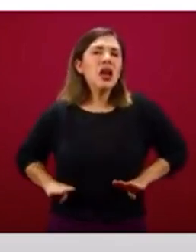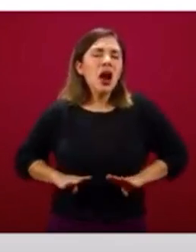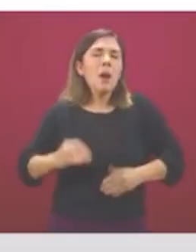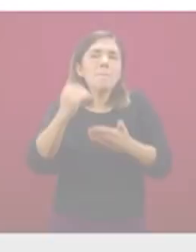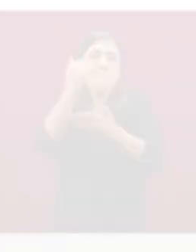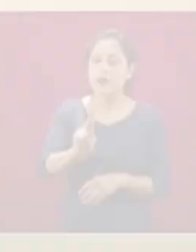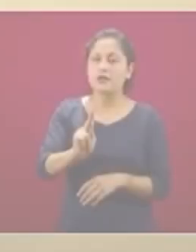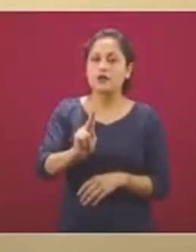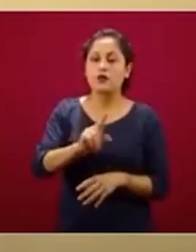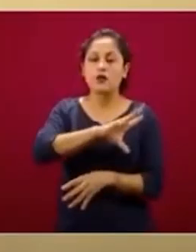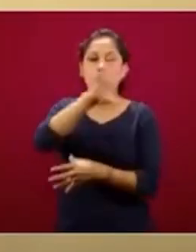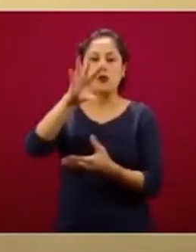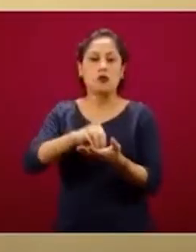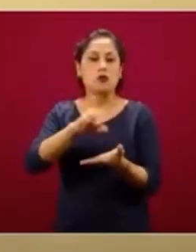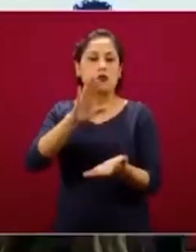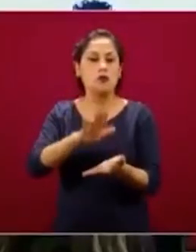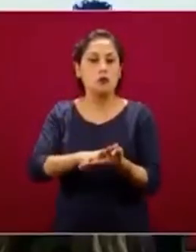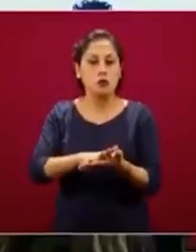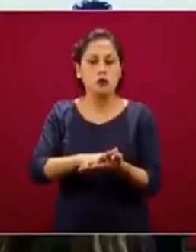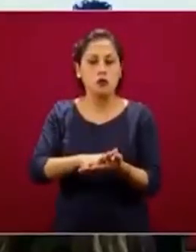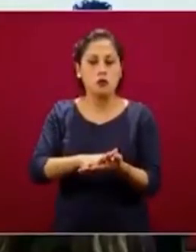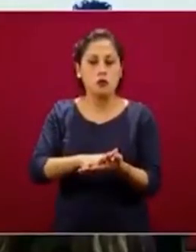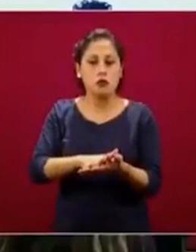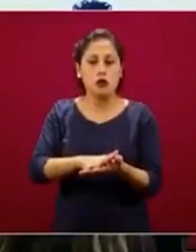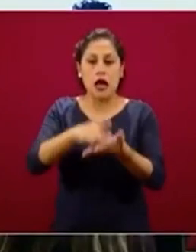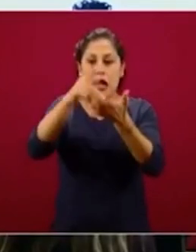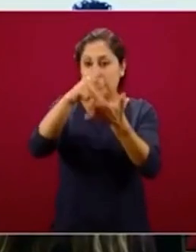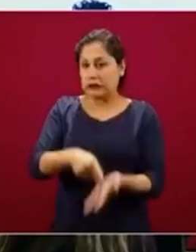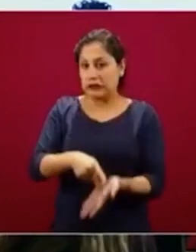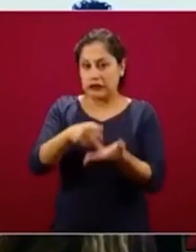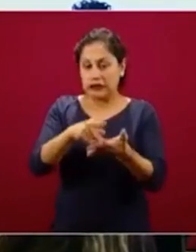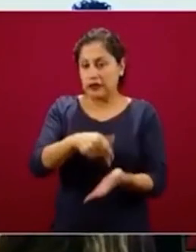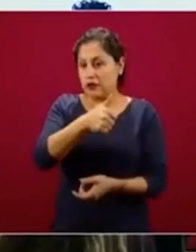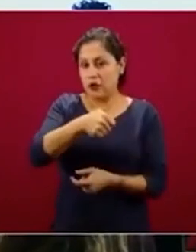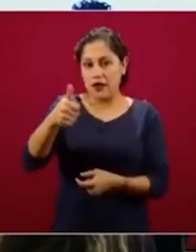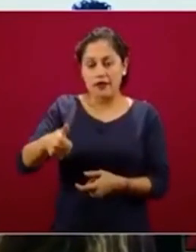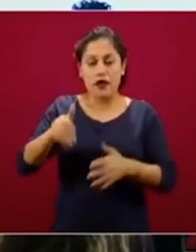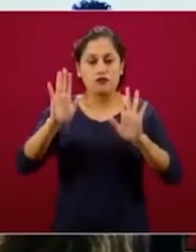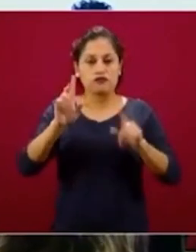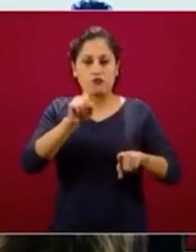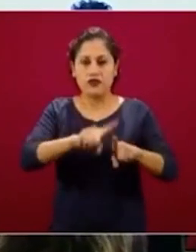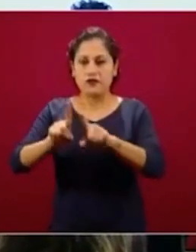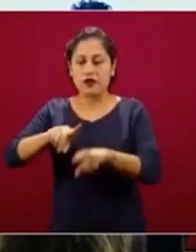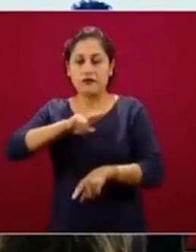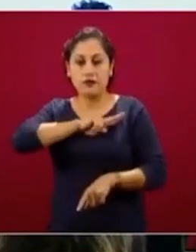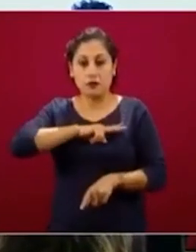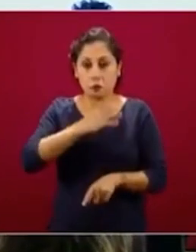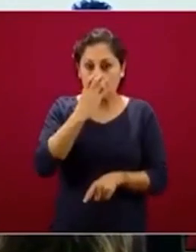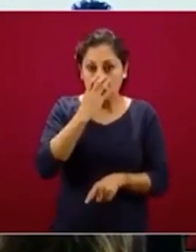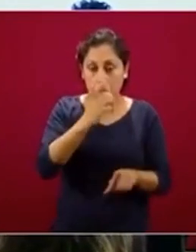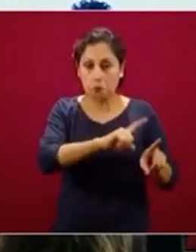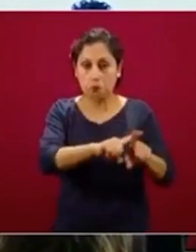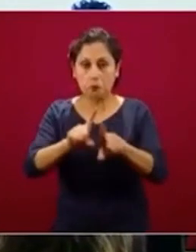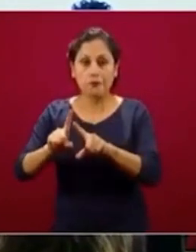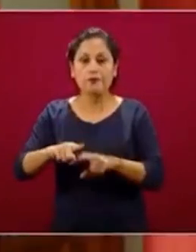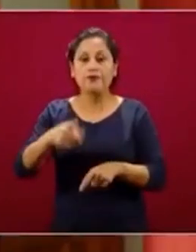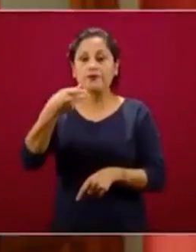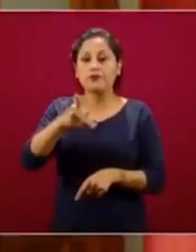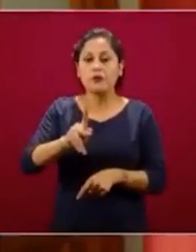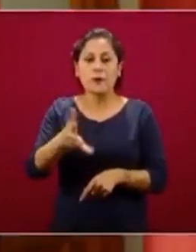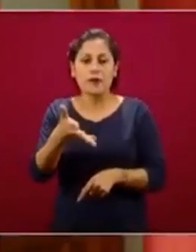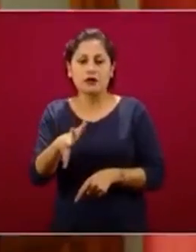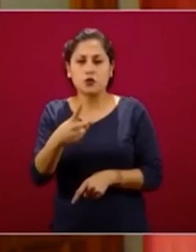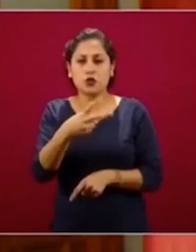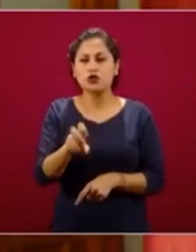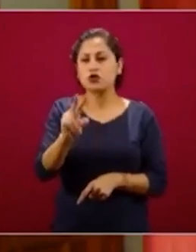debajo de lo esperado. Digo, no lo podemos hablar de kilos, cada tipo de insecticida tiene diferentes unidades, pero tenemos un equivalente a